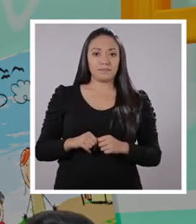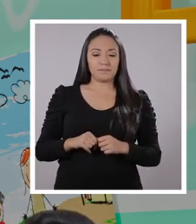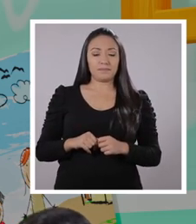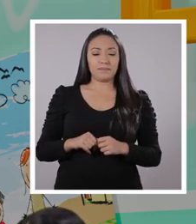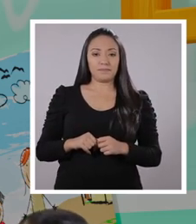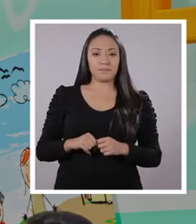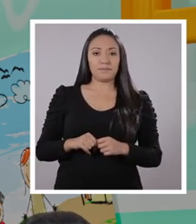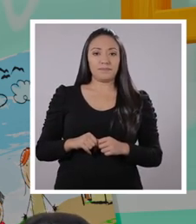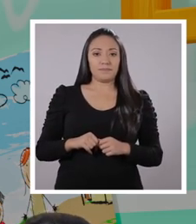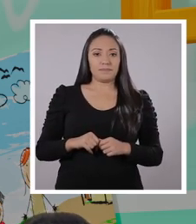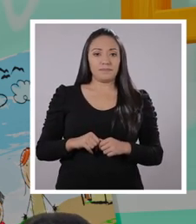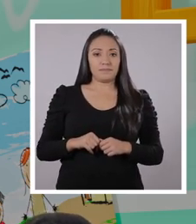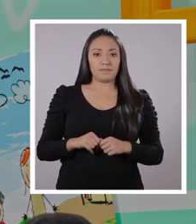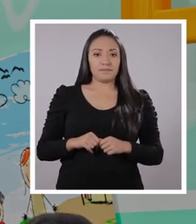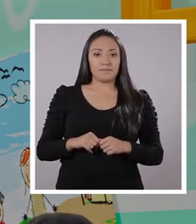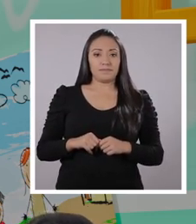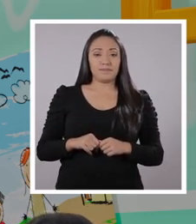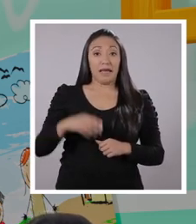Ahora.